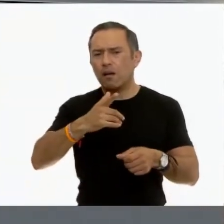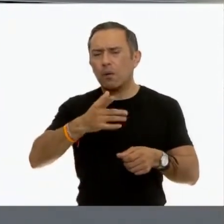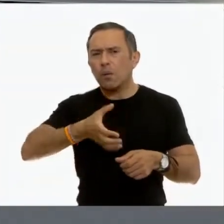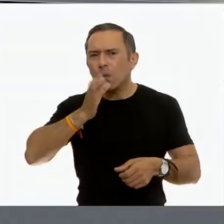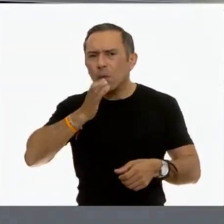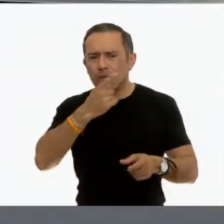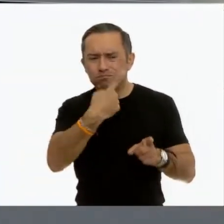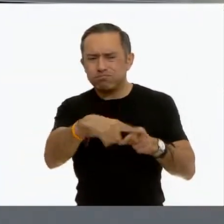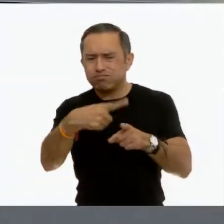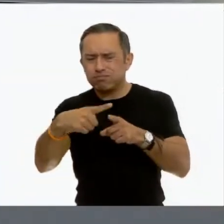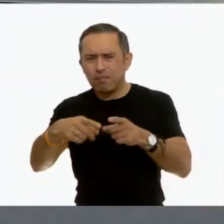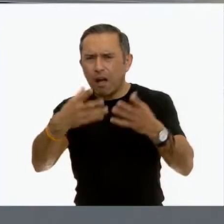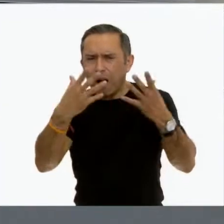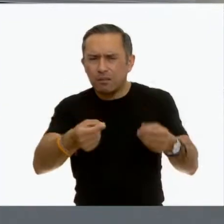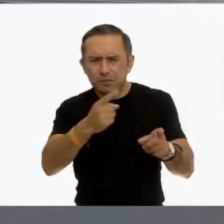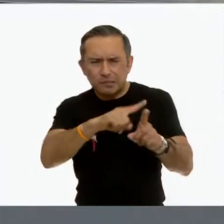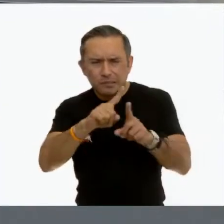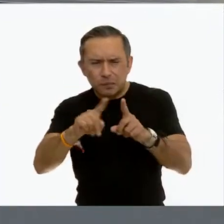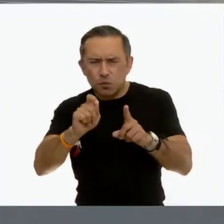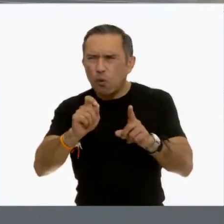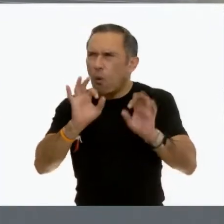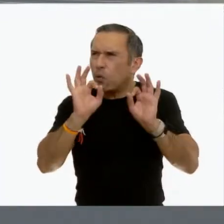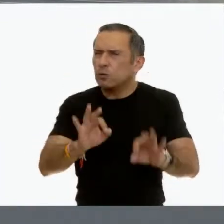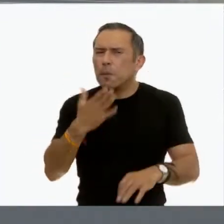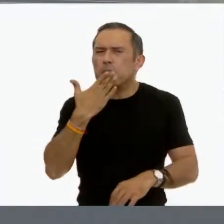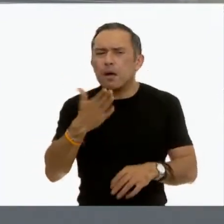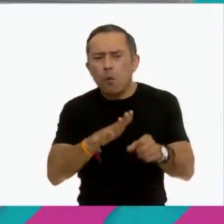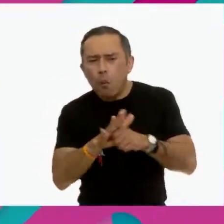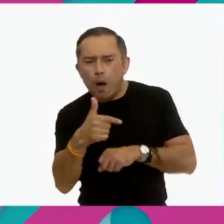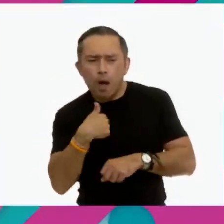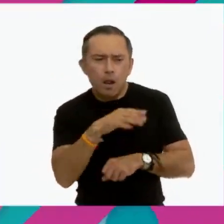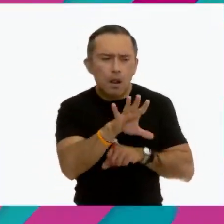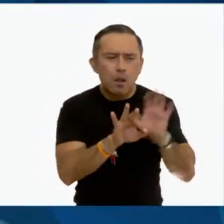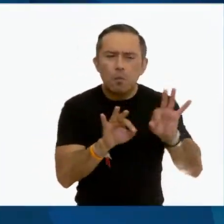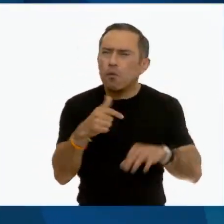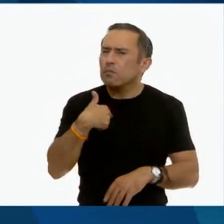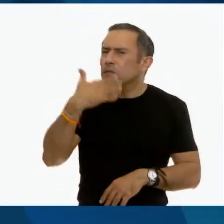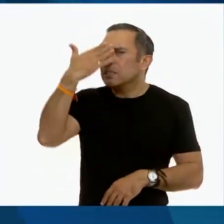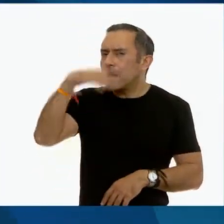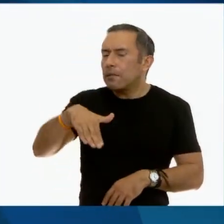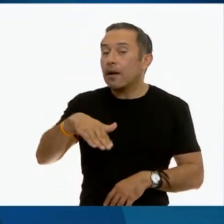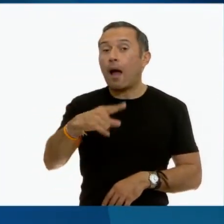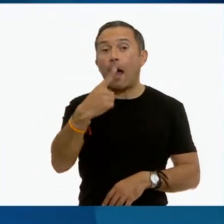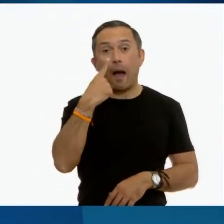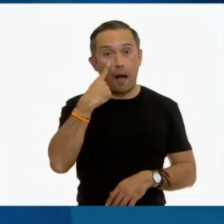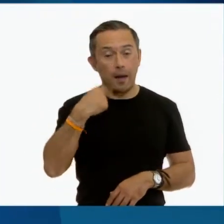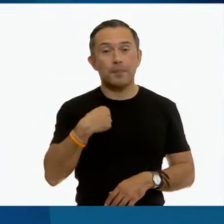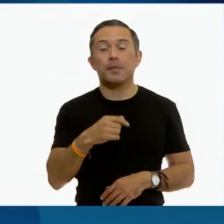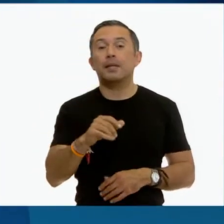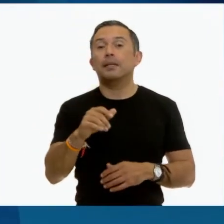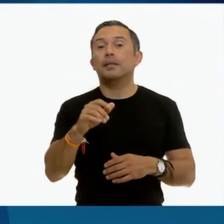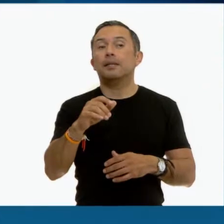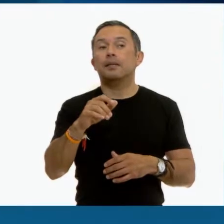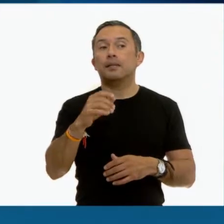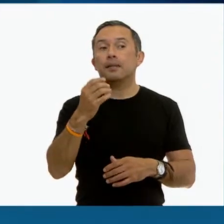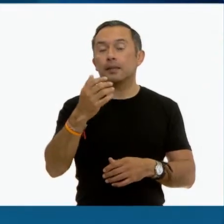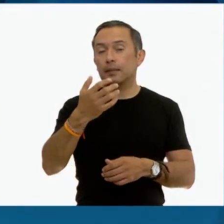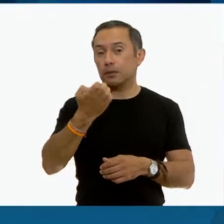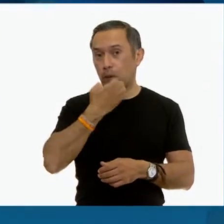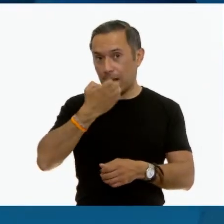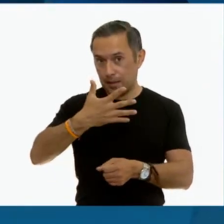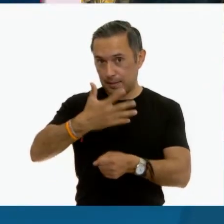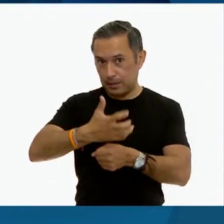consumir? ¿O cuál es un nutritivo? Ah, pues entonces vamos a nuestro libro de texto de Ciencias Naturales de Quinto Grado.